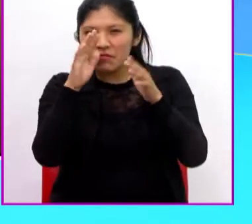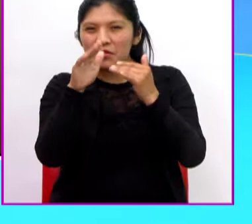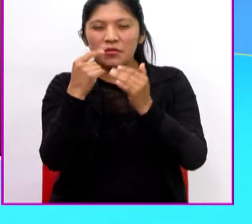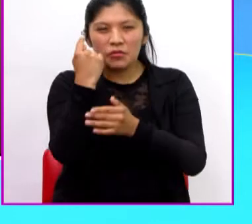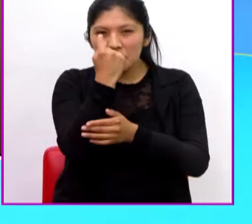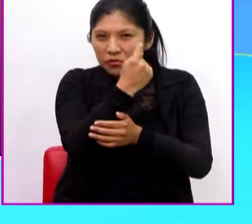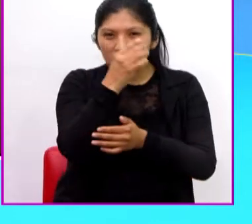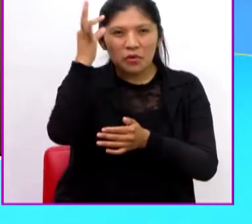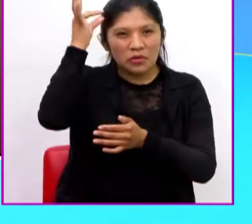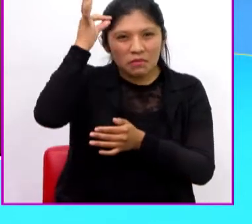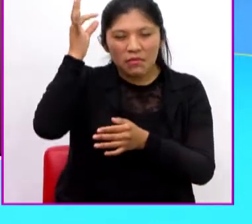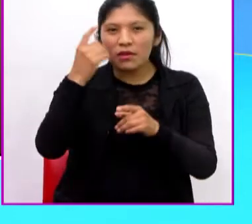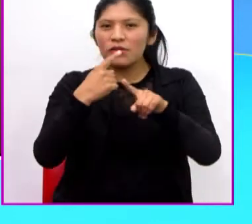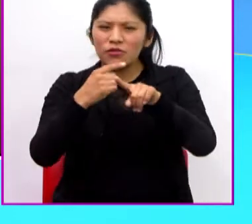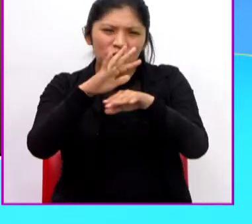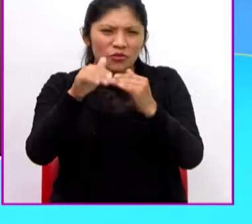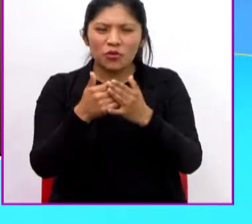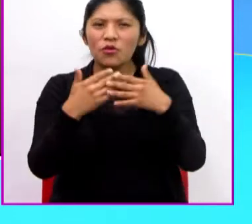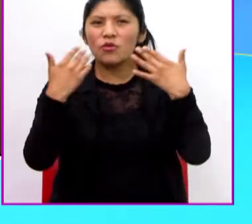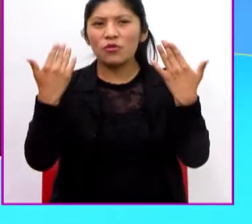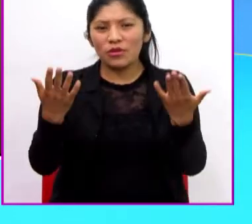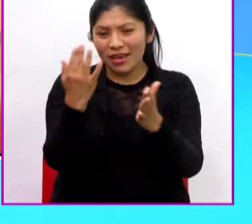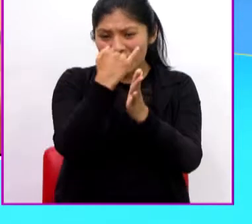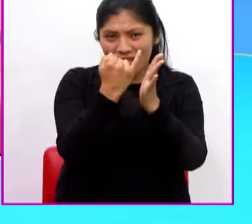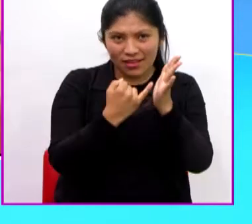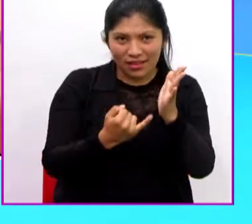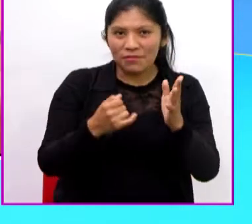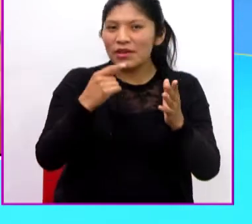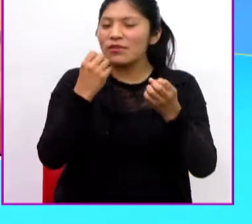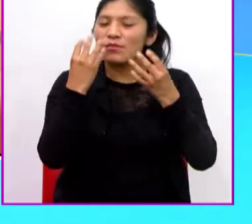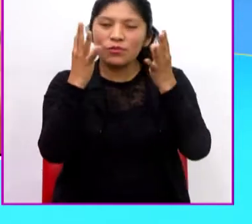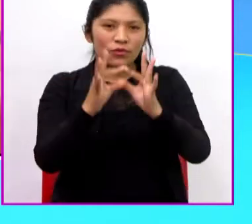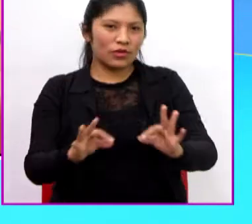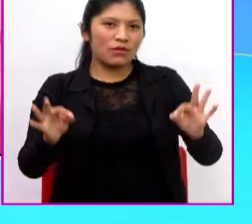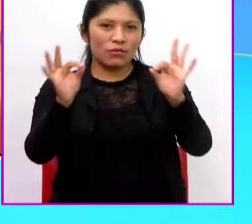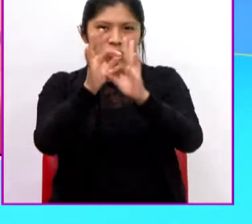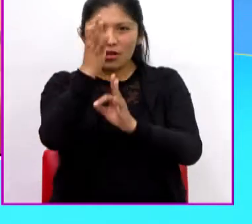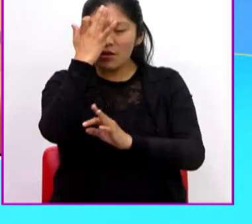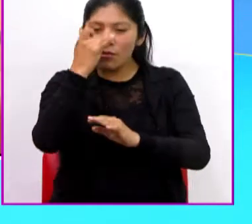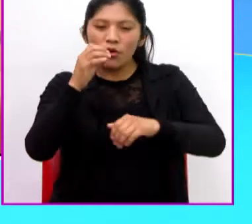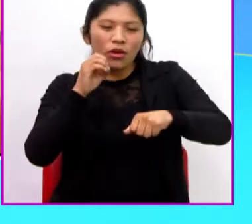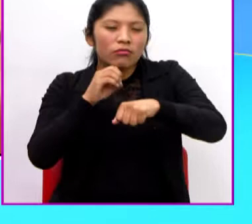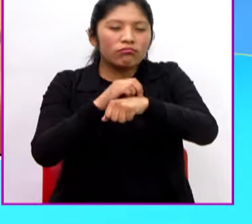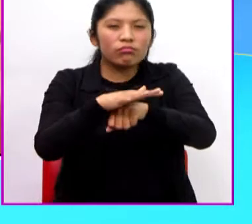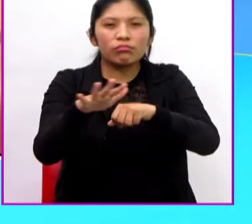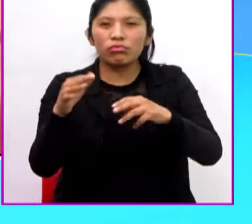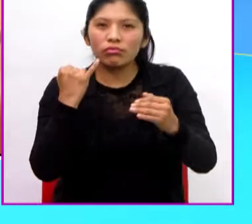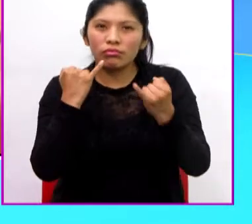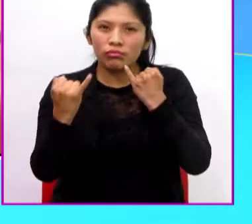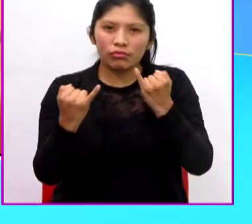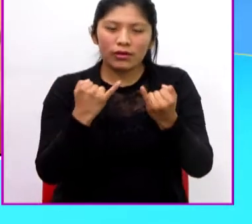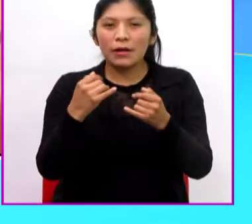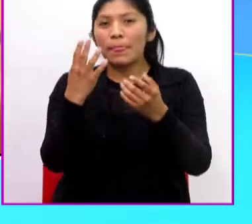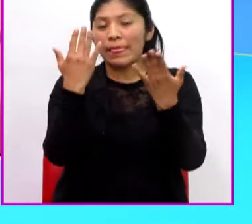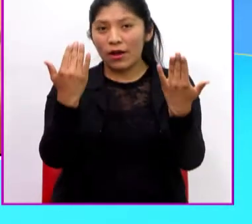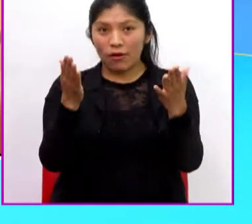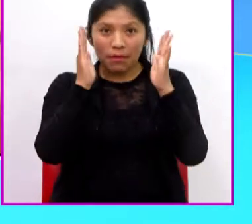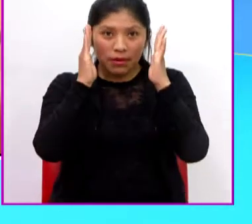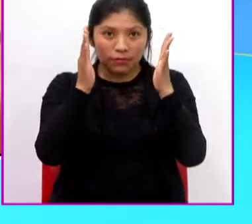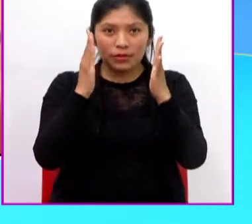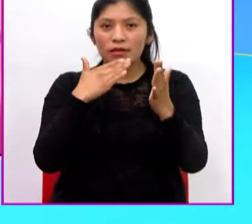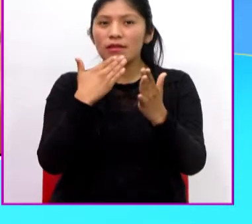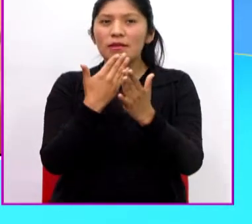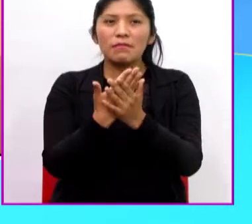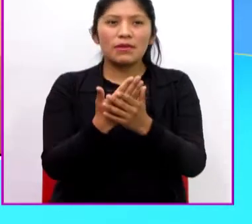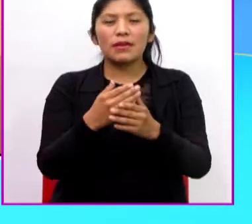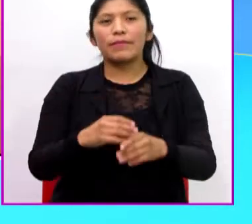el pelo, todo lo que respecta a la imagen, es muy importante porque transmite mucha información. Ahora presten atención a los